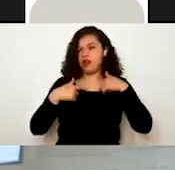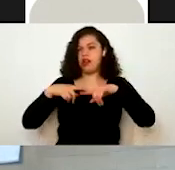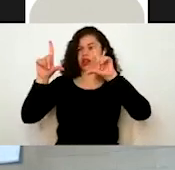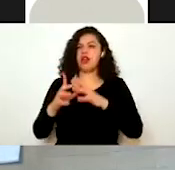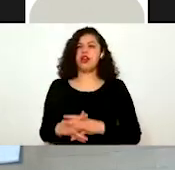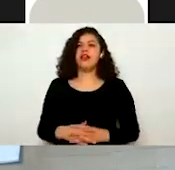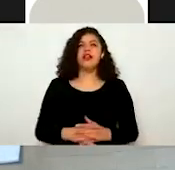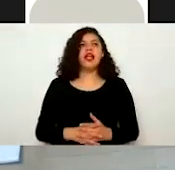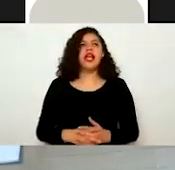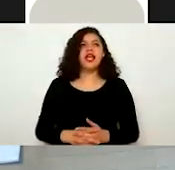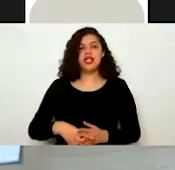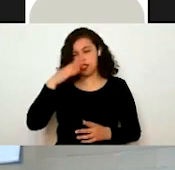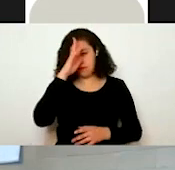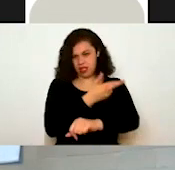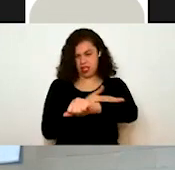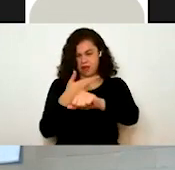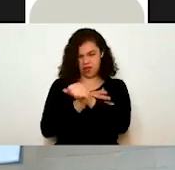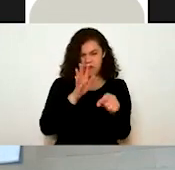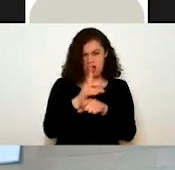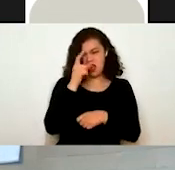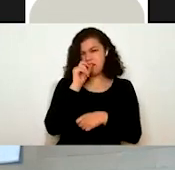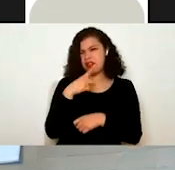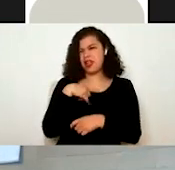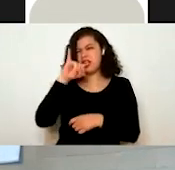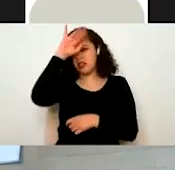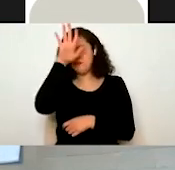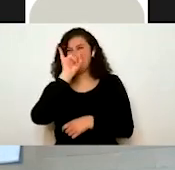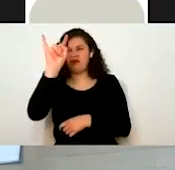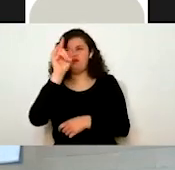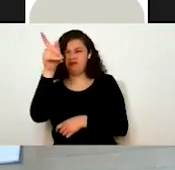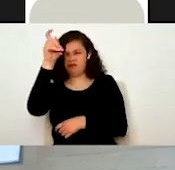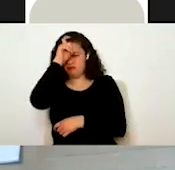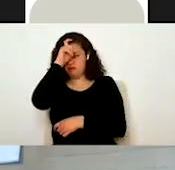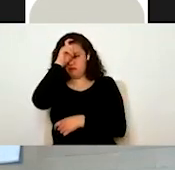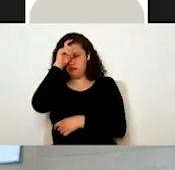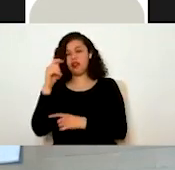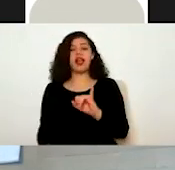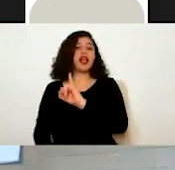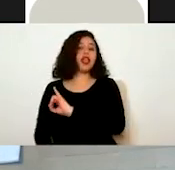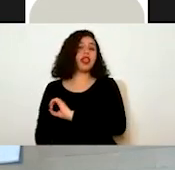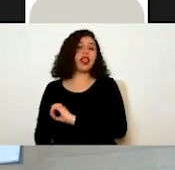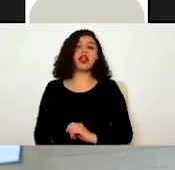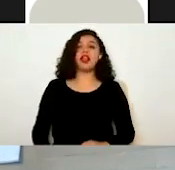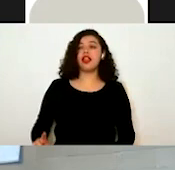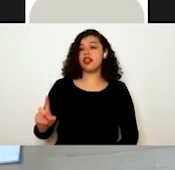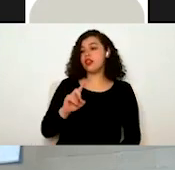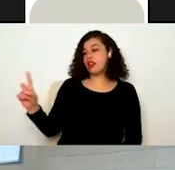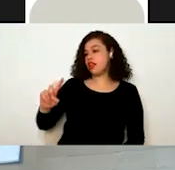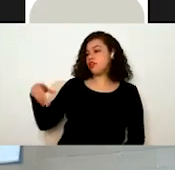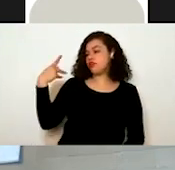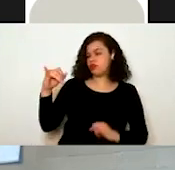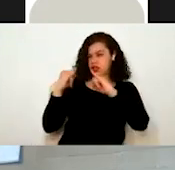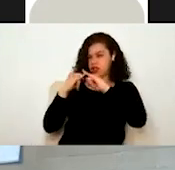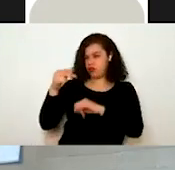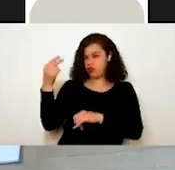de qué trámite se trata, porque a lo mejor el ícono no es muy descriptivo, del lado derecho, aquí donde dice el nombre de su institución, si